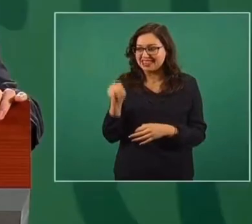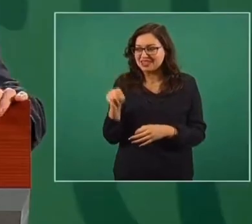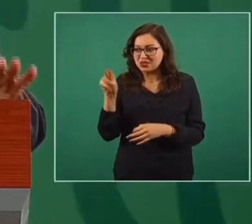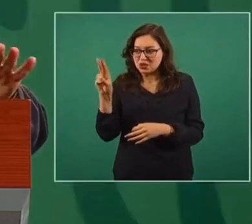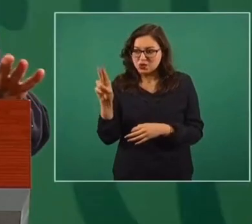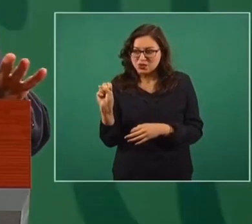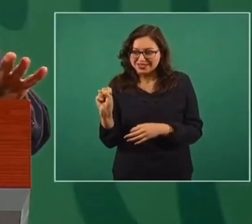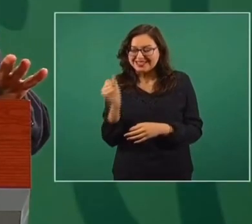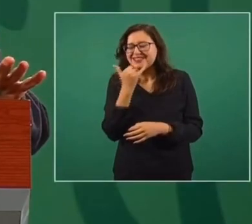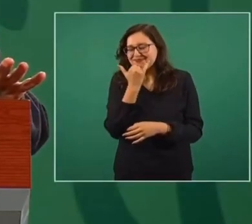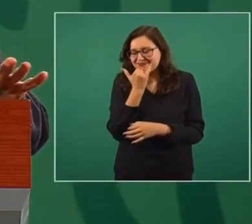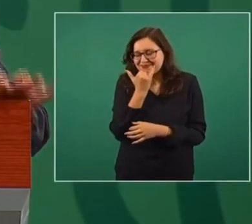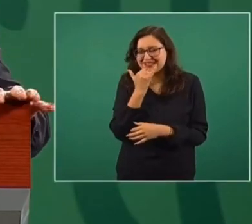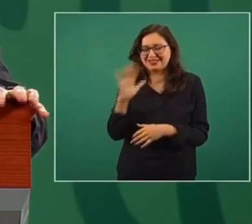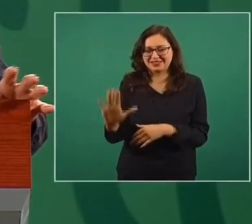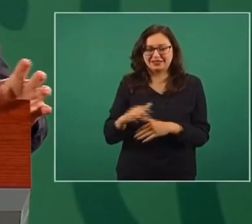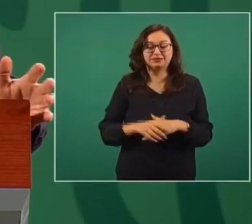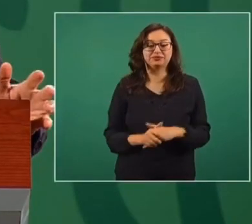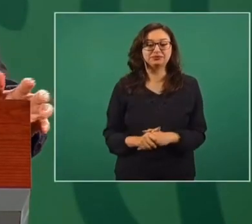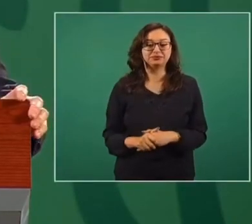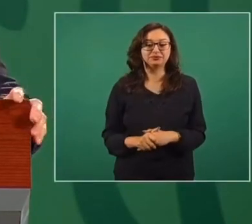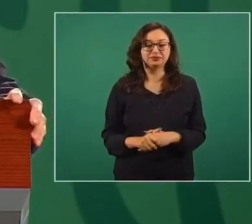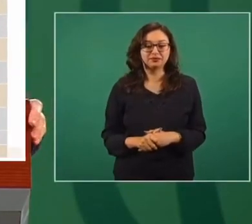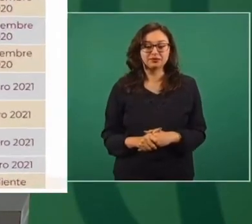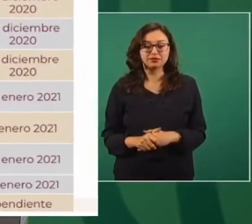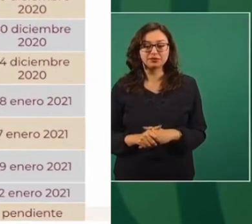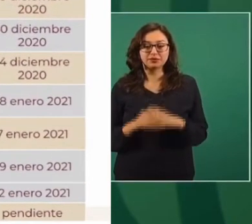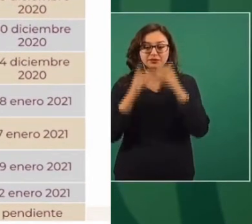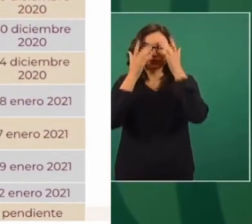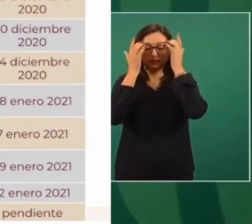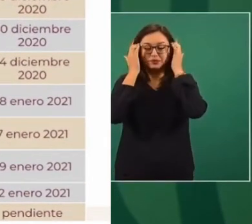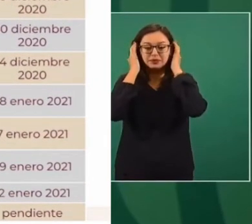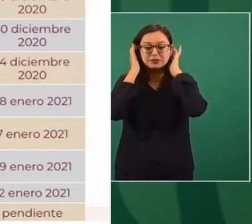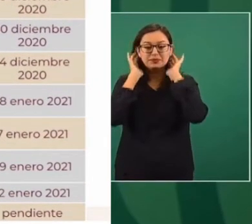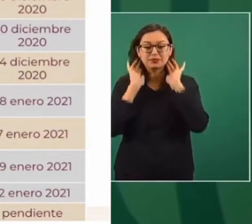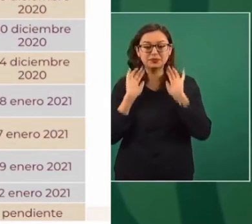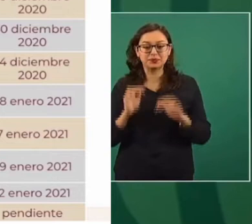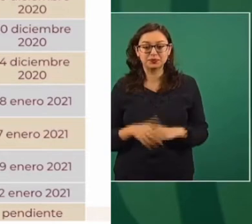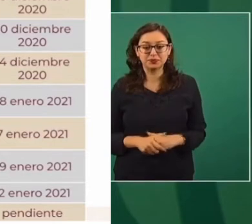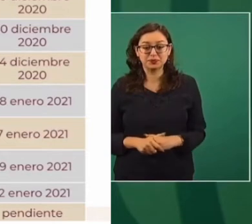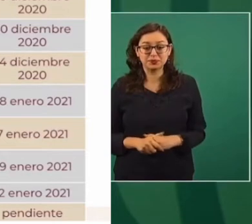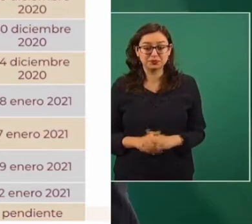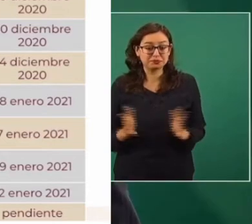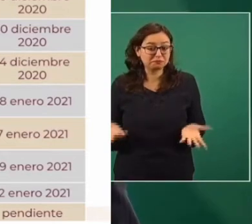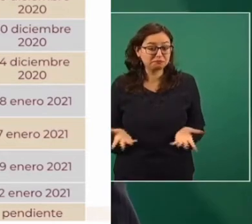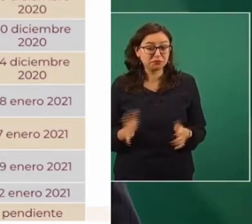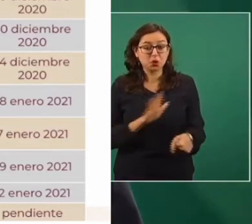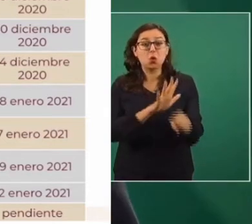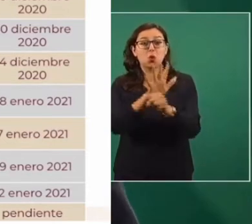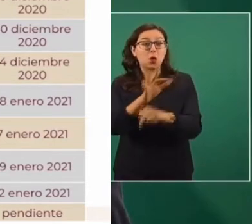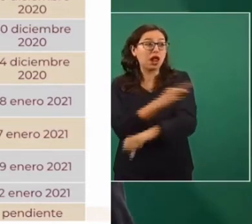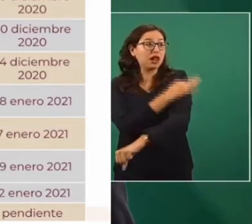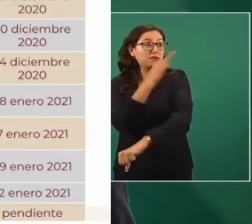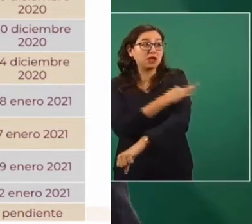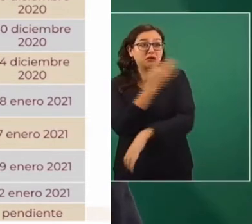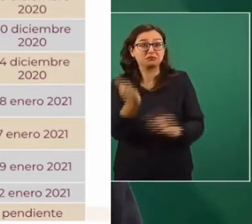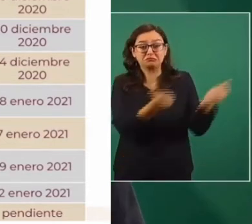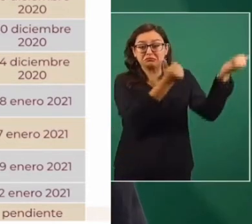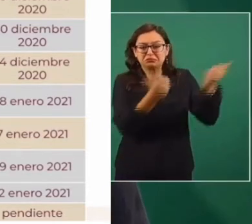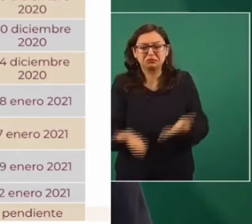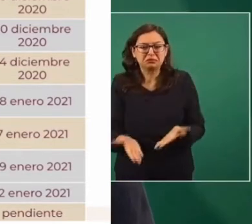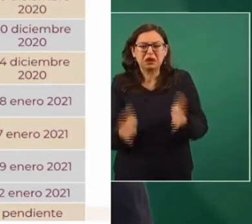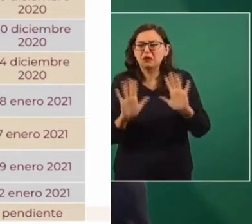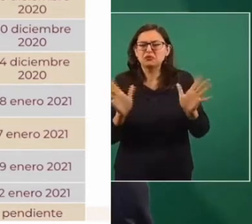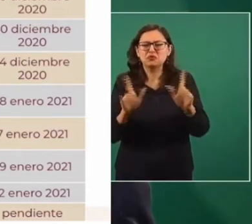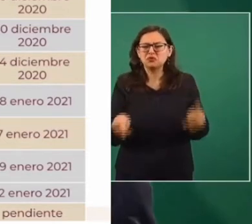La vacuna que llegue será una vacuna de calidad, segura y eficaz. Eso